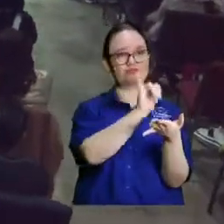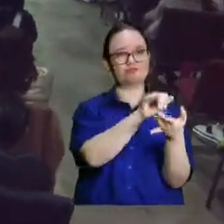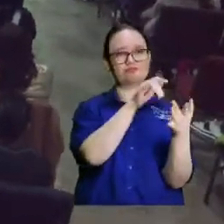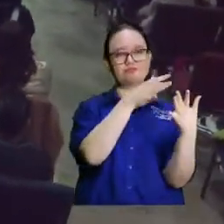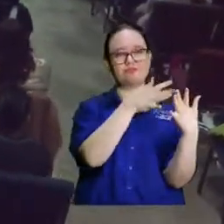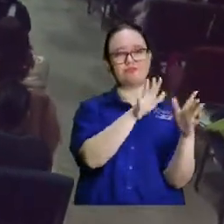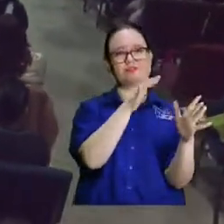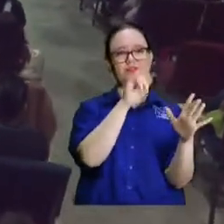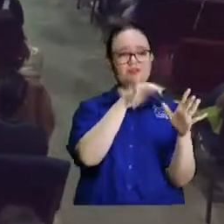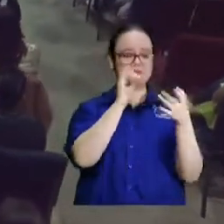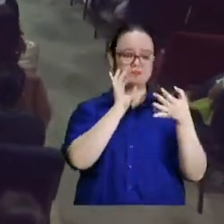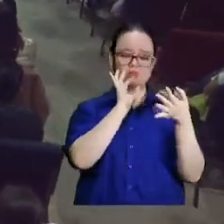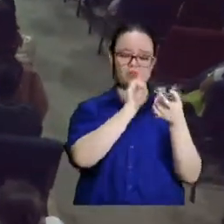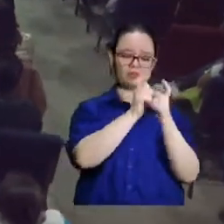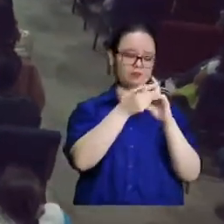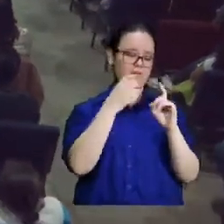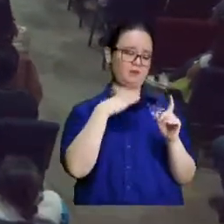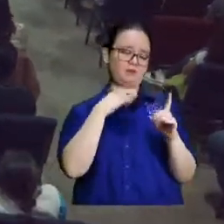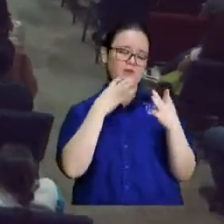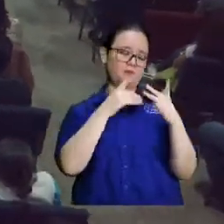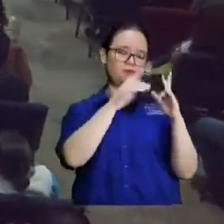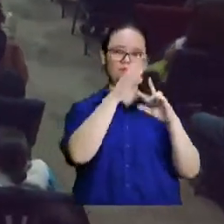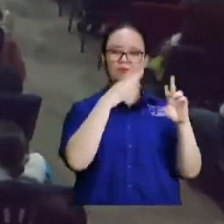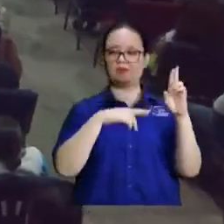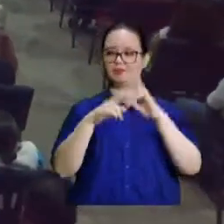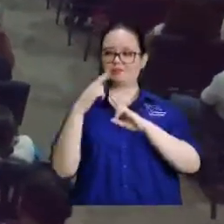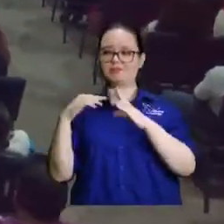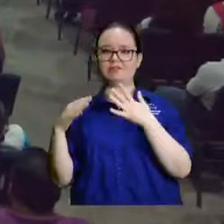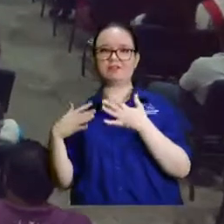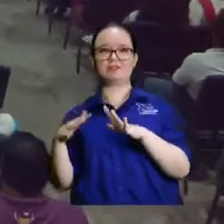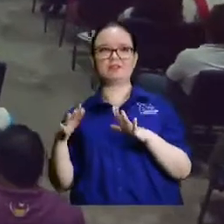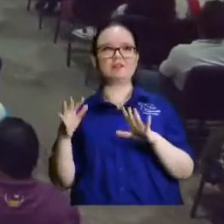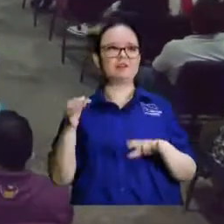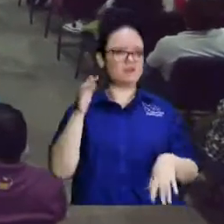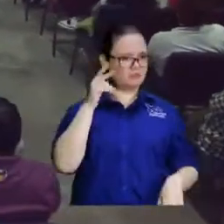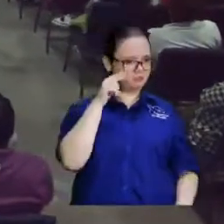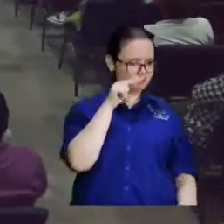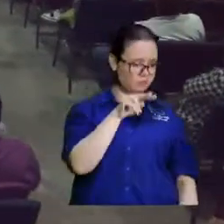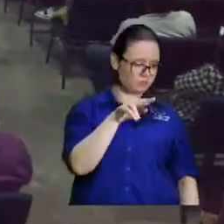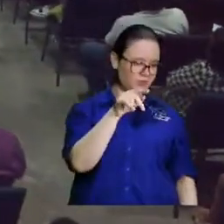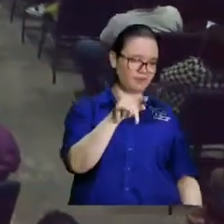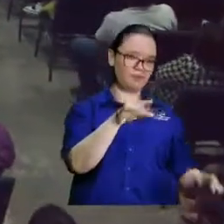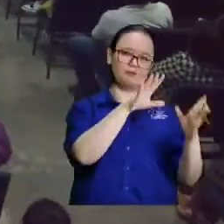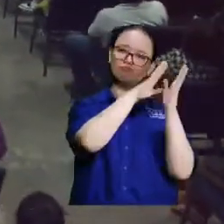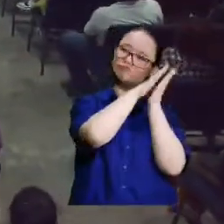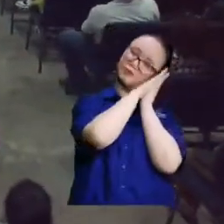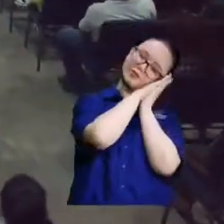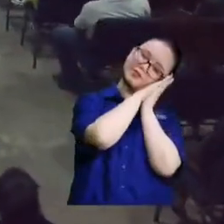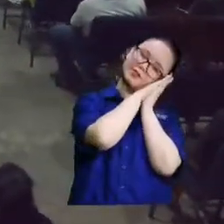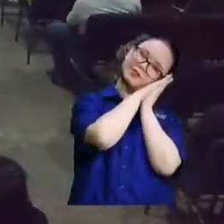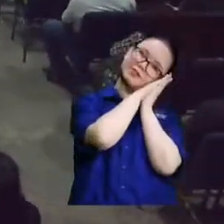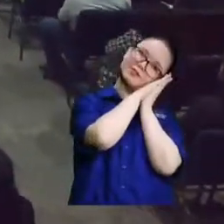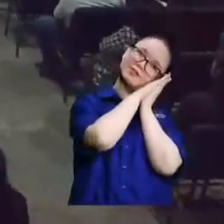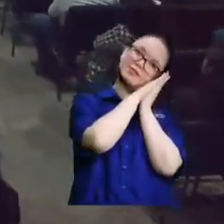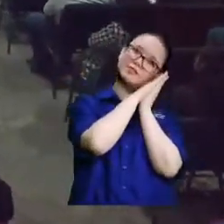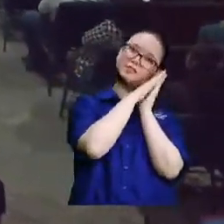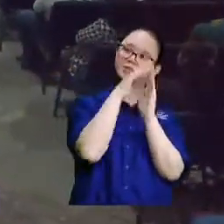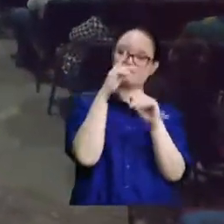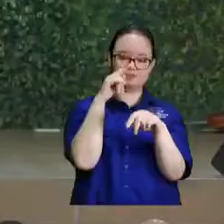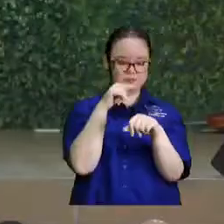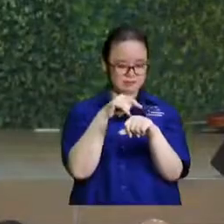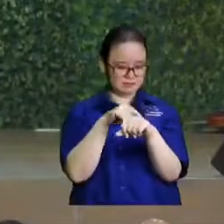bañarme refrescarme cambiarme y regresar y yo vi la cama y dije oh vi el reloj